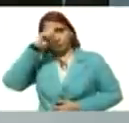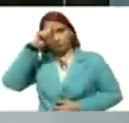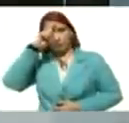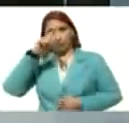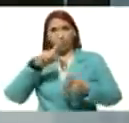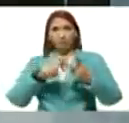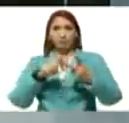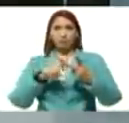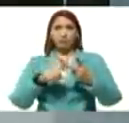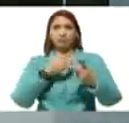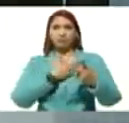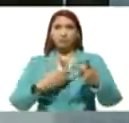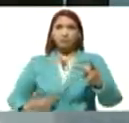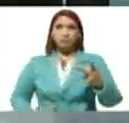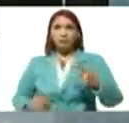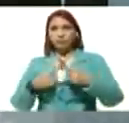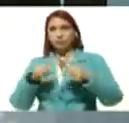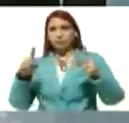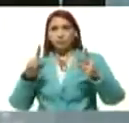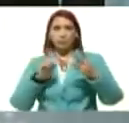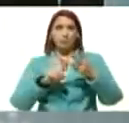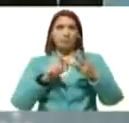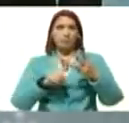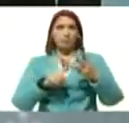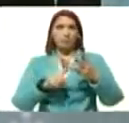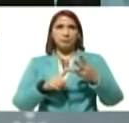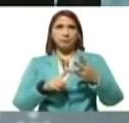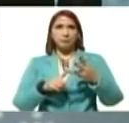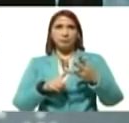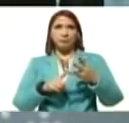Castillo, del presidente, Joe Biden,